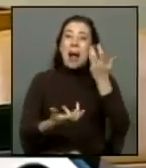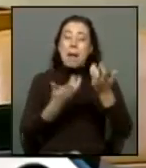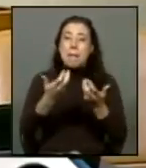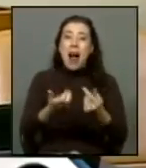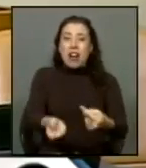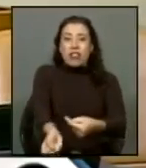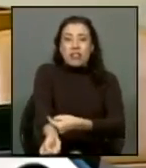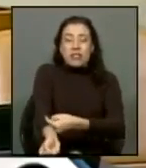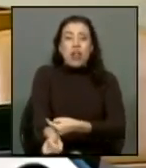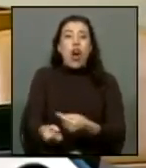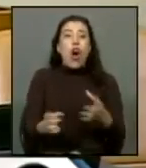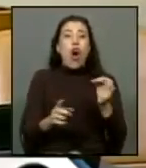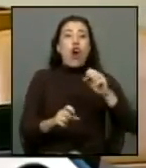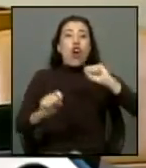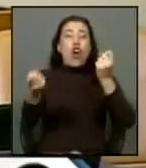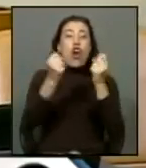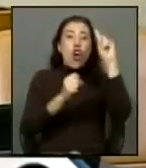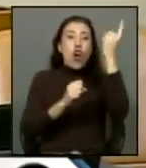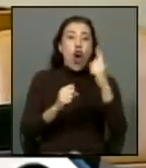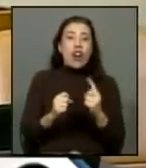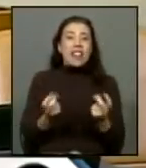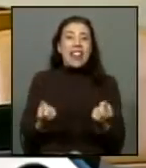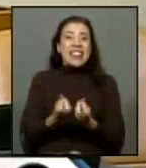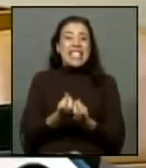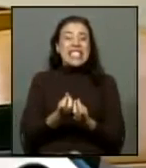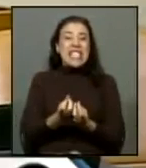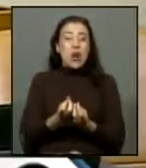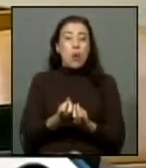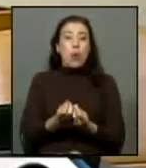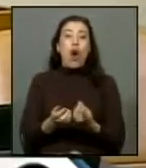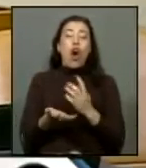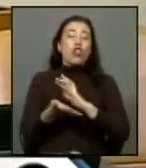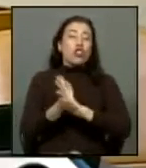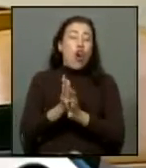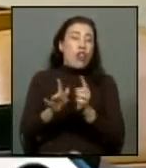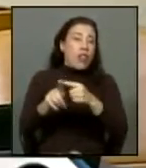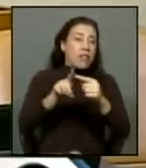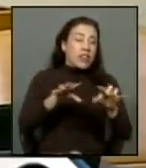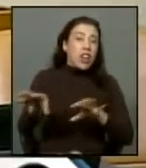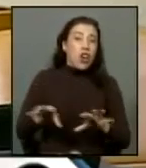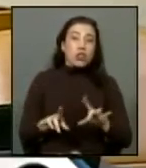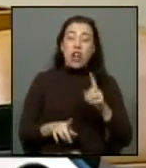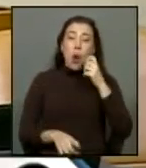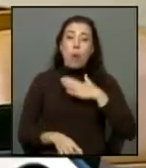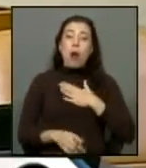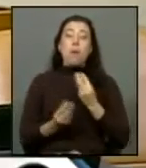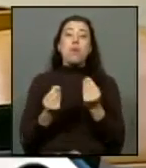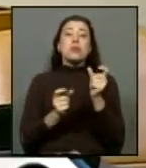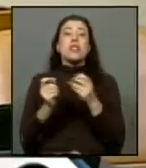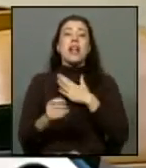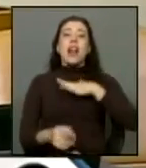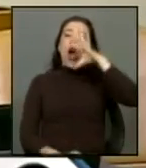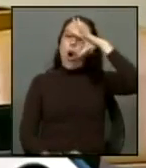testículos y todo otro tipo de tratos inhumanos que muchas veces algunos insisten en olvidar